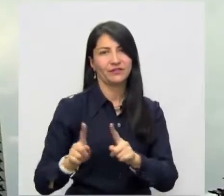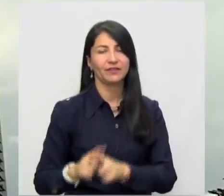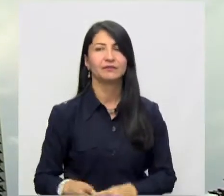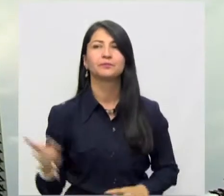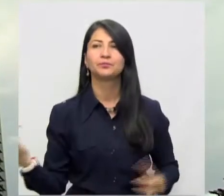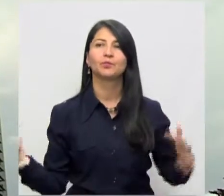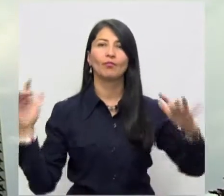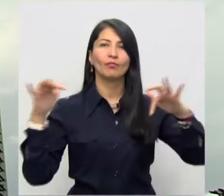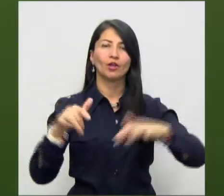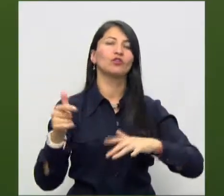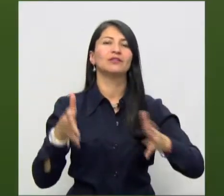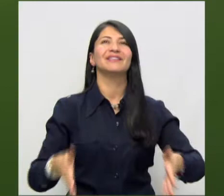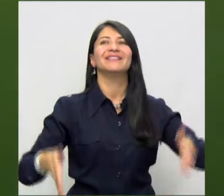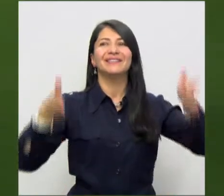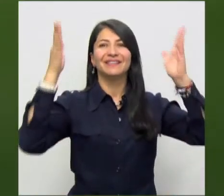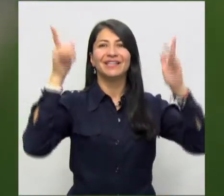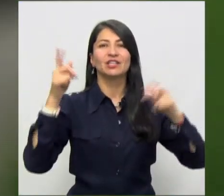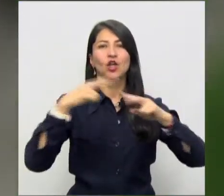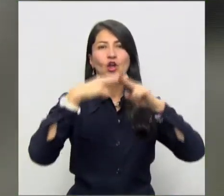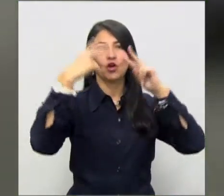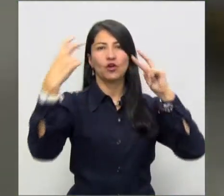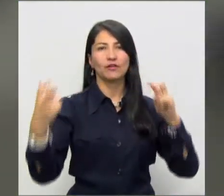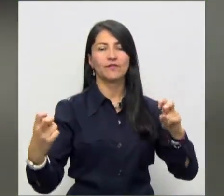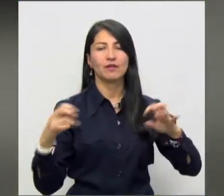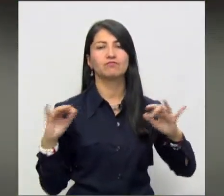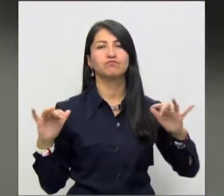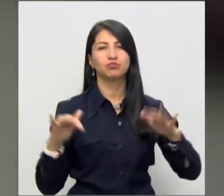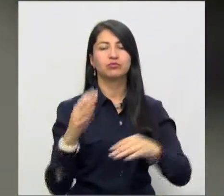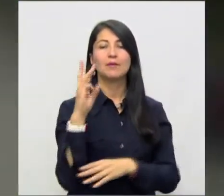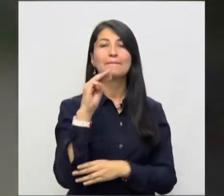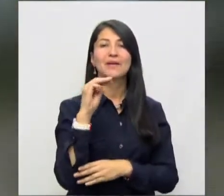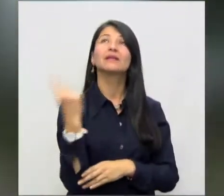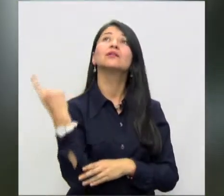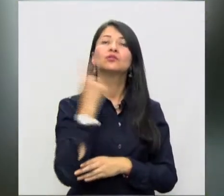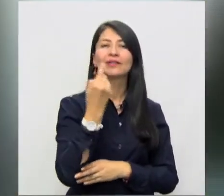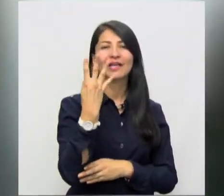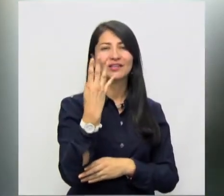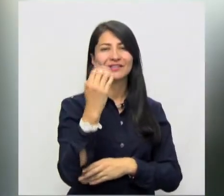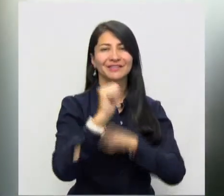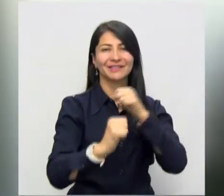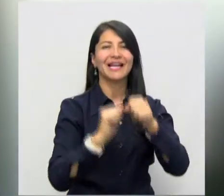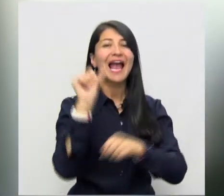Salón Ágora del Centro de Convenciones de Corferias este martes 14 de agosto.